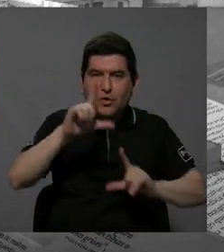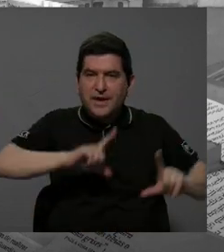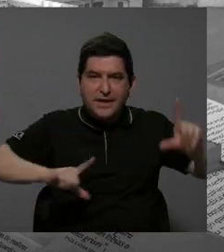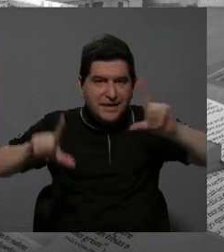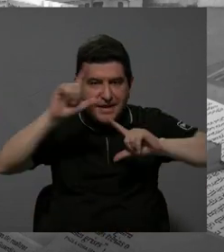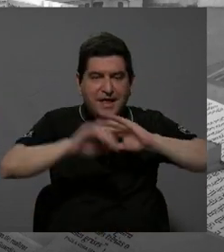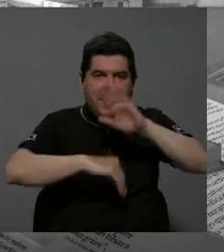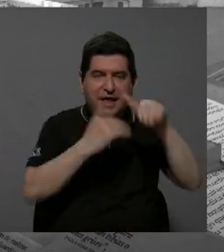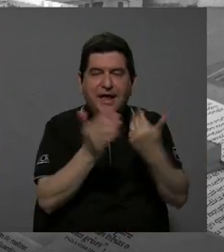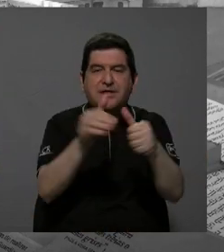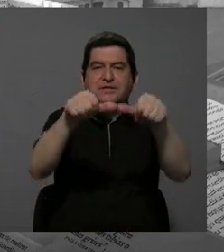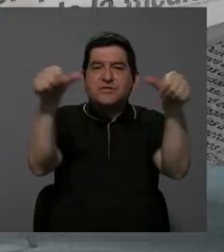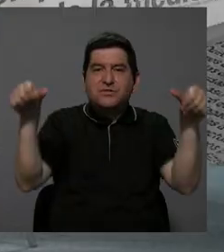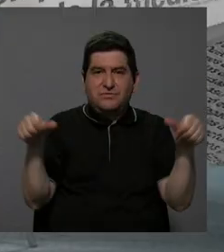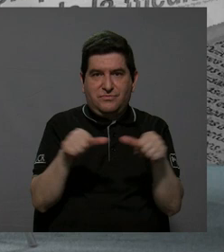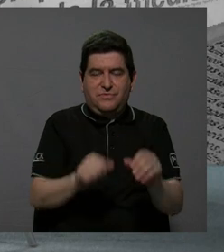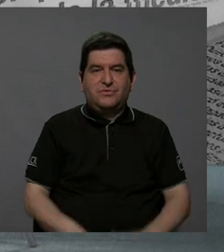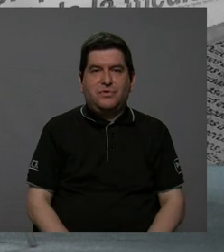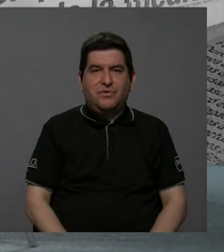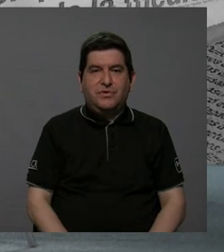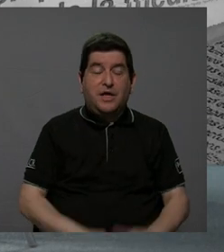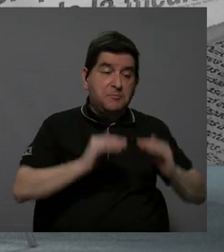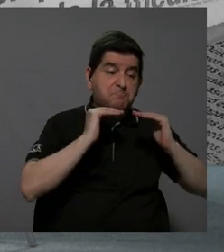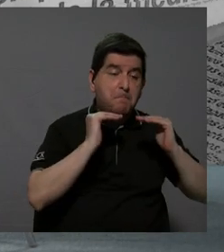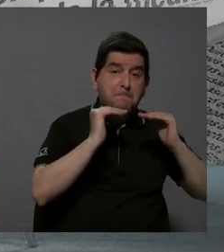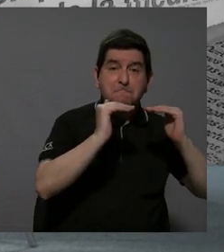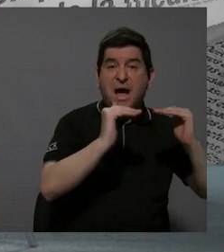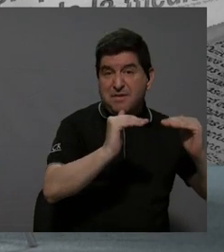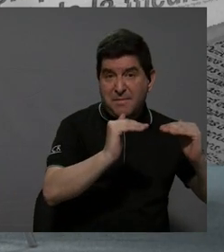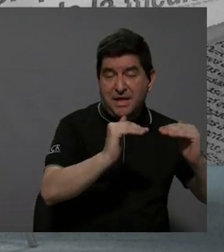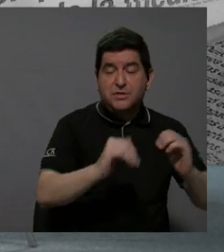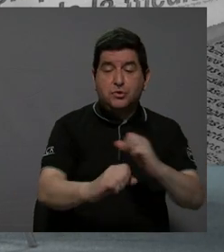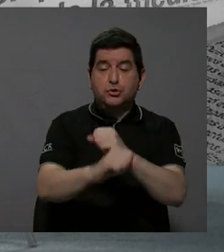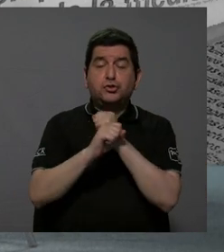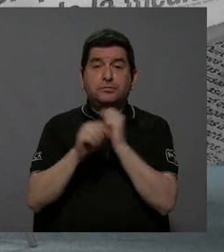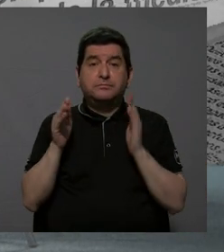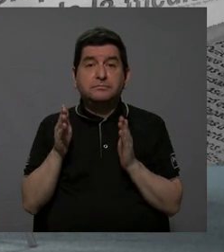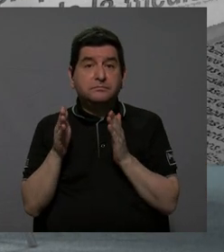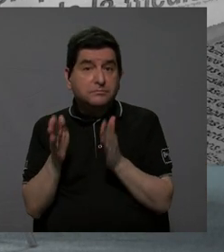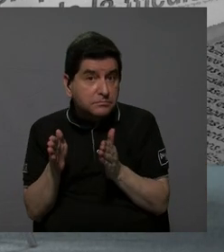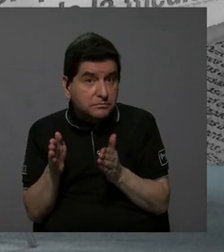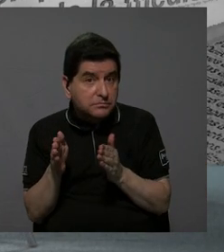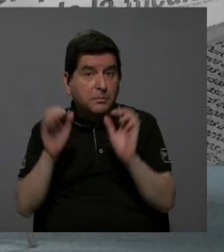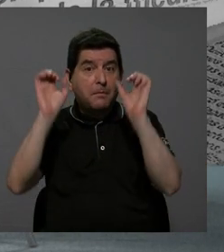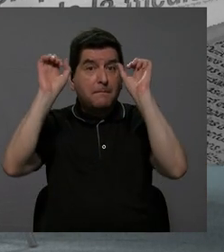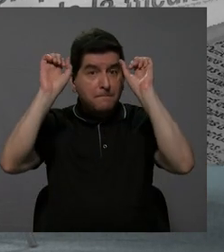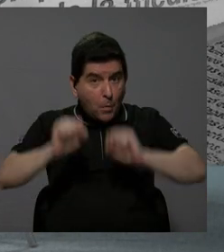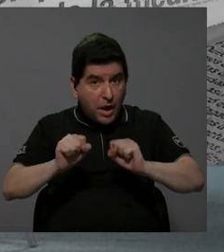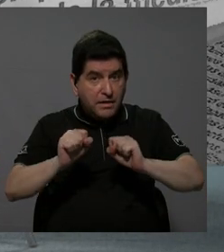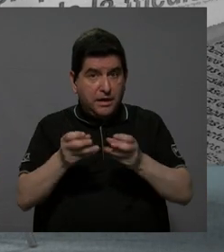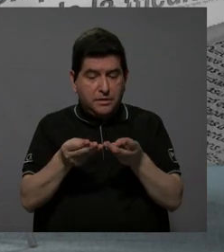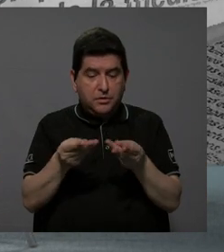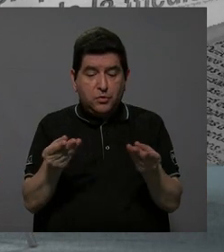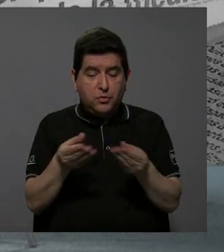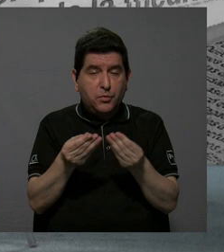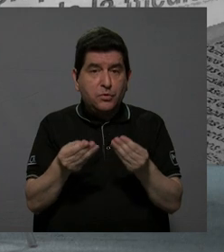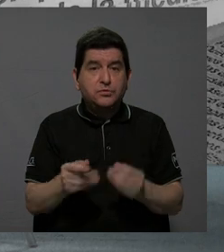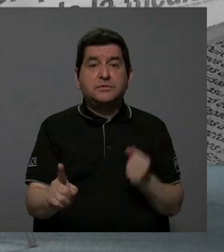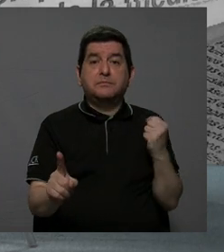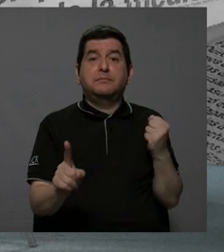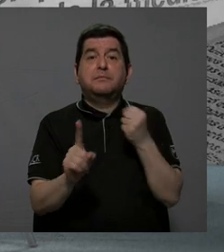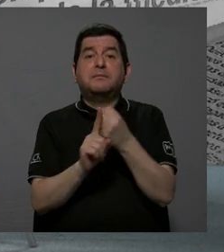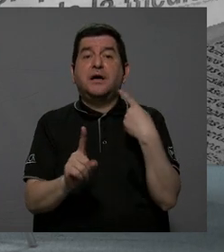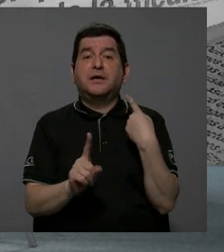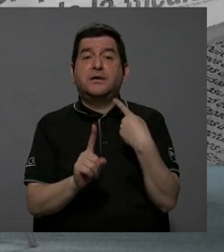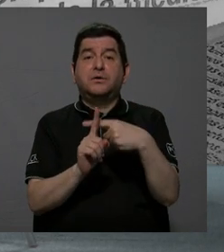en todas nuestras áreas, la parte del pavimento, la parte de seguridad vial, puedan generar algún tipo de impacto